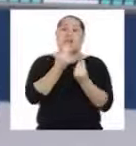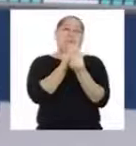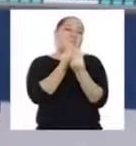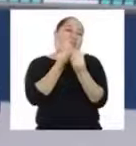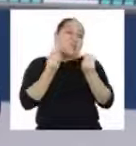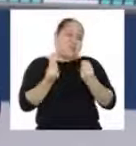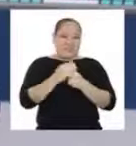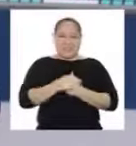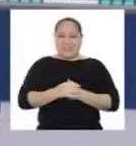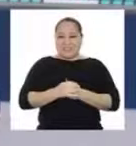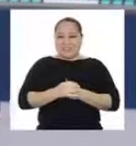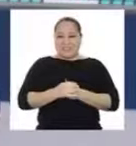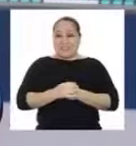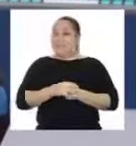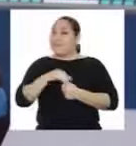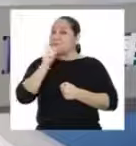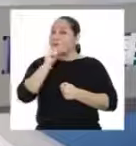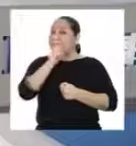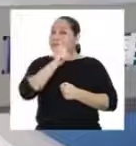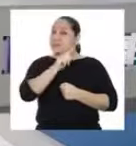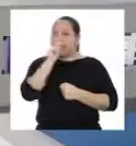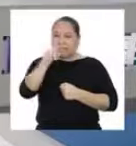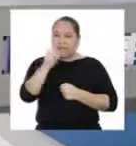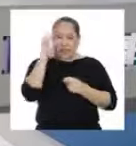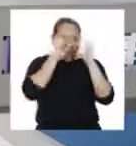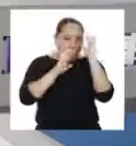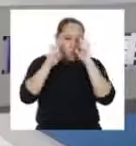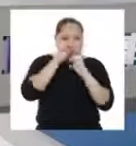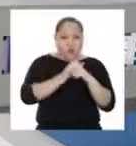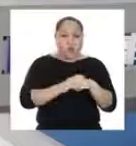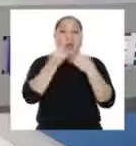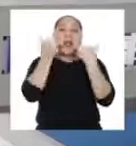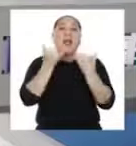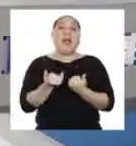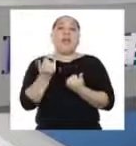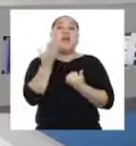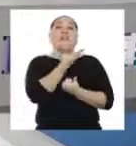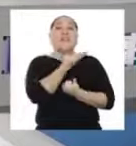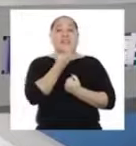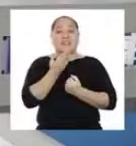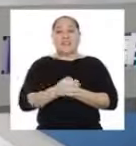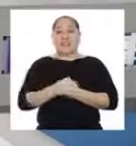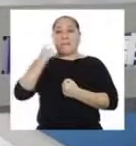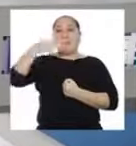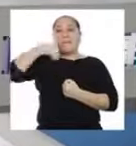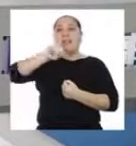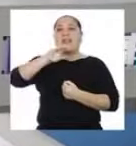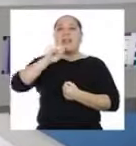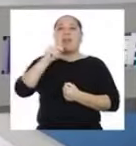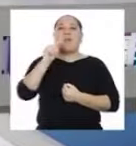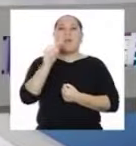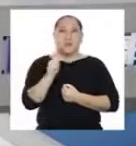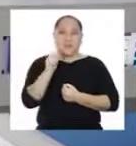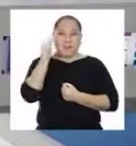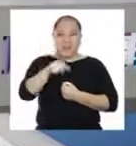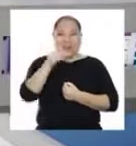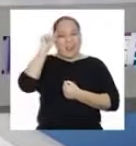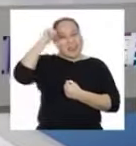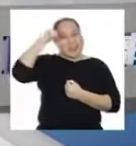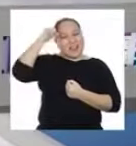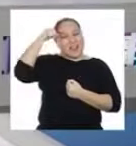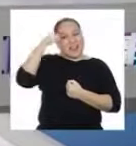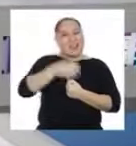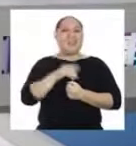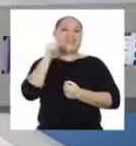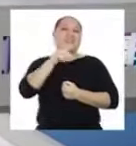¡Aprendimos mucho! Y por si aún tenemos dudas, aquí viene Makabot